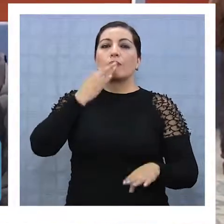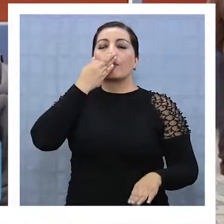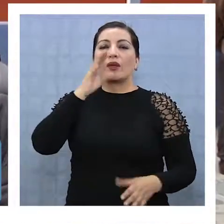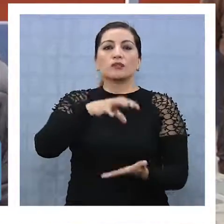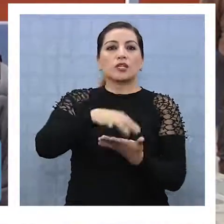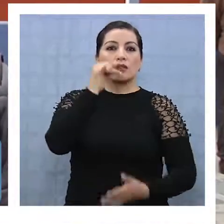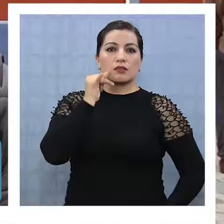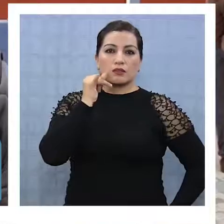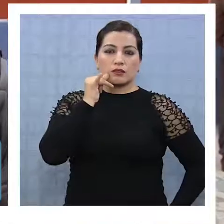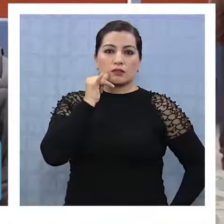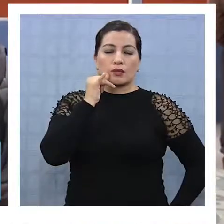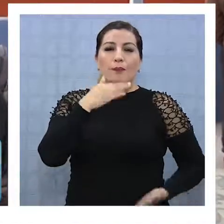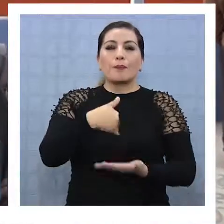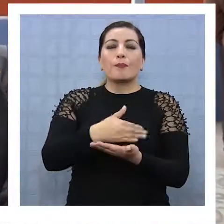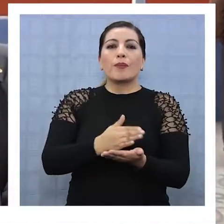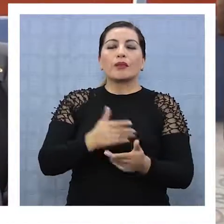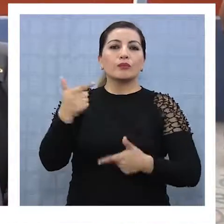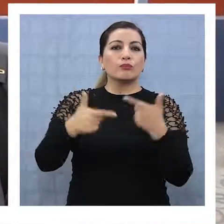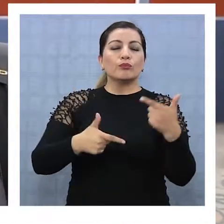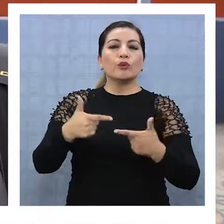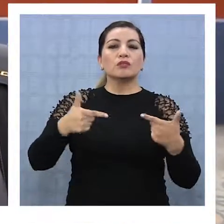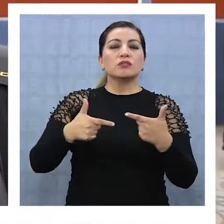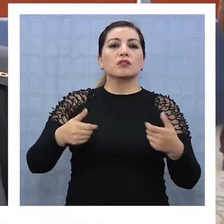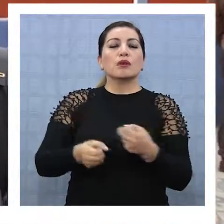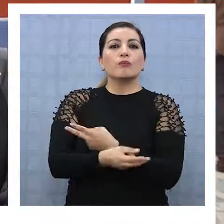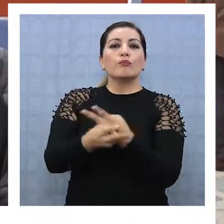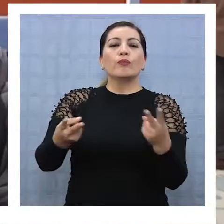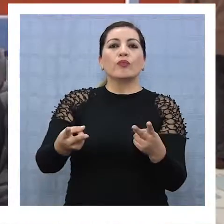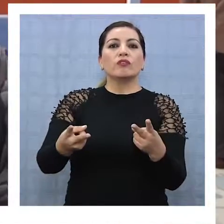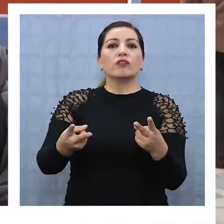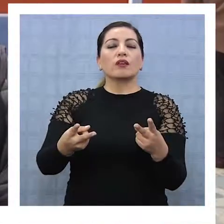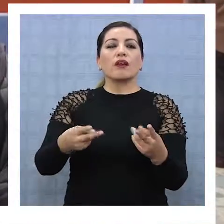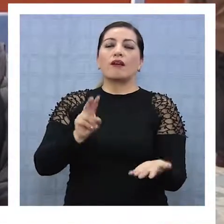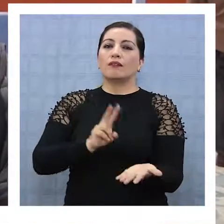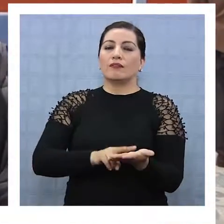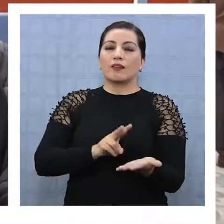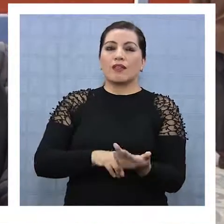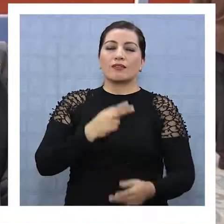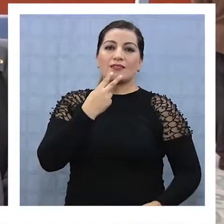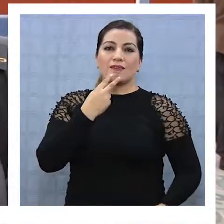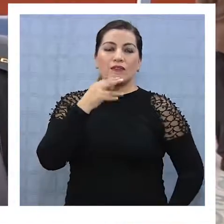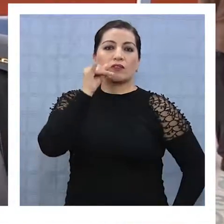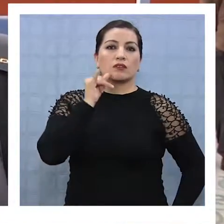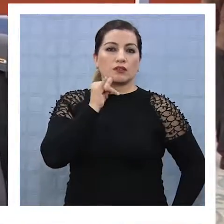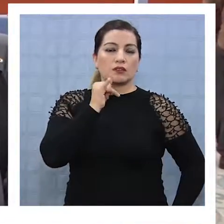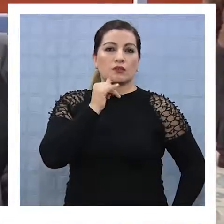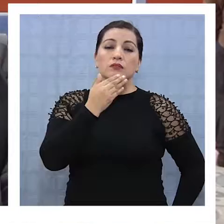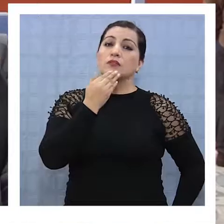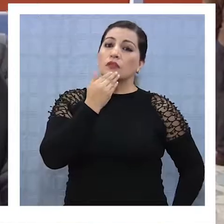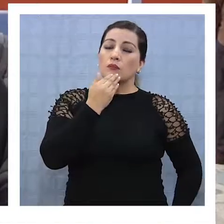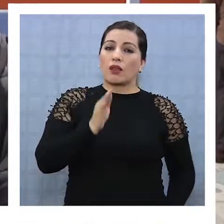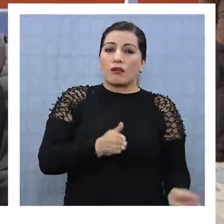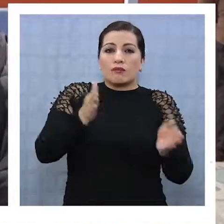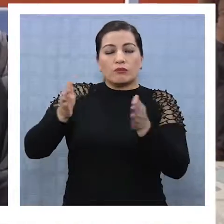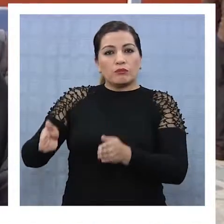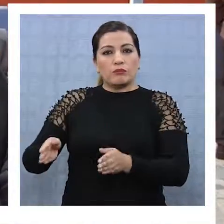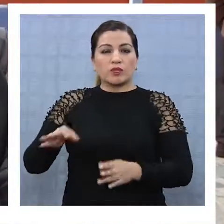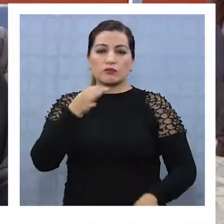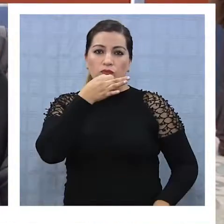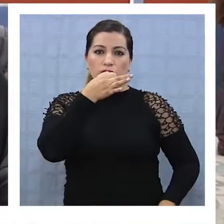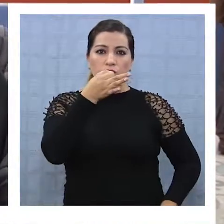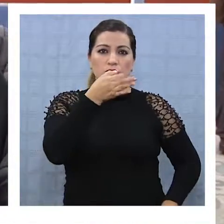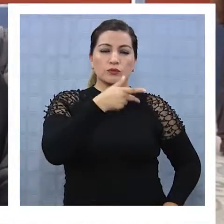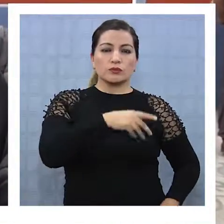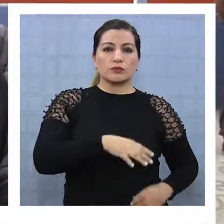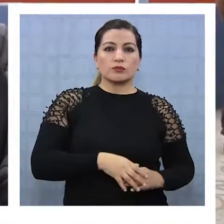la región y generar, como les decía, planes y políticas públicas asociadas a la realidad de la región. Por otra parte, igual señalar que